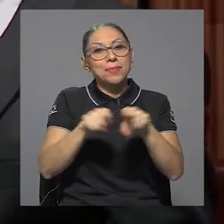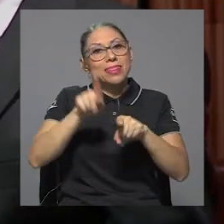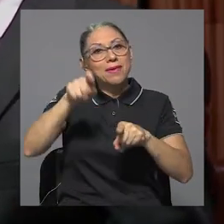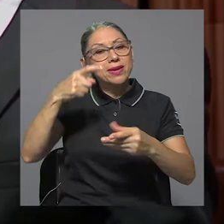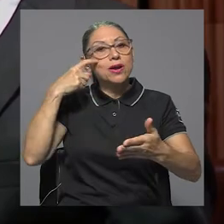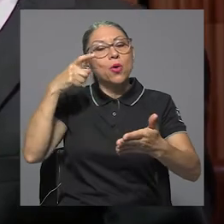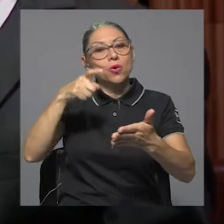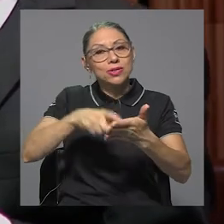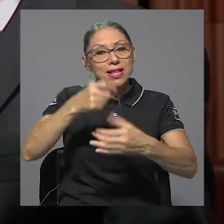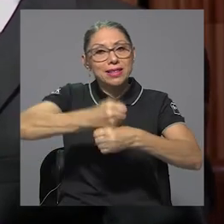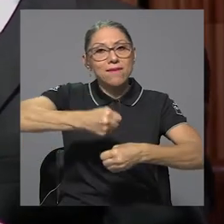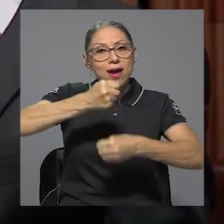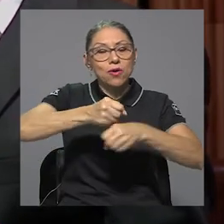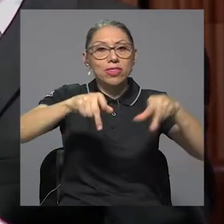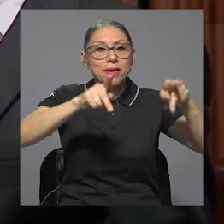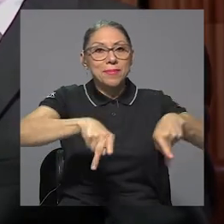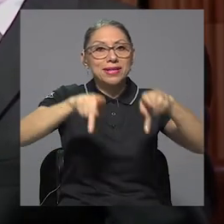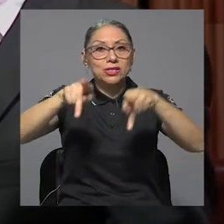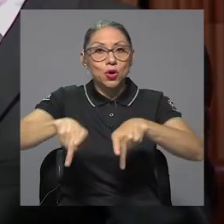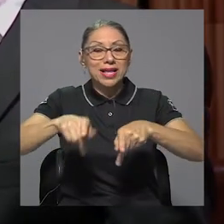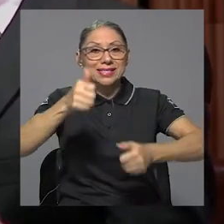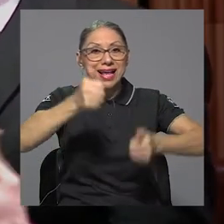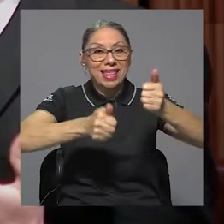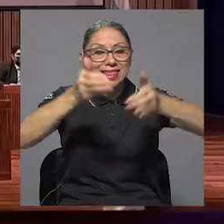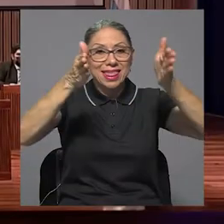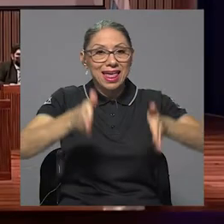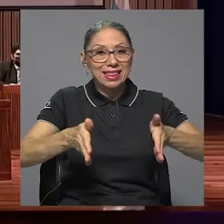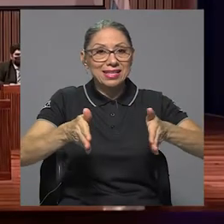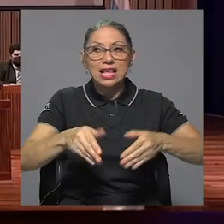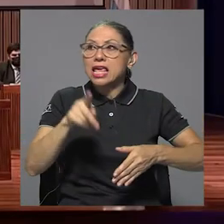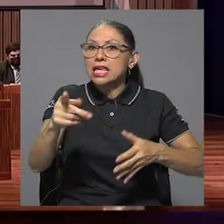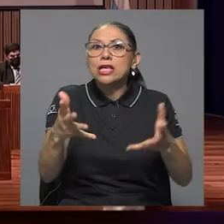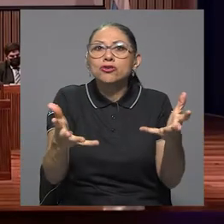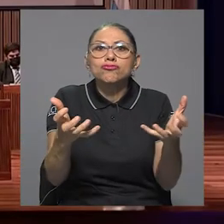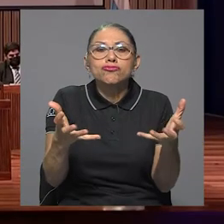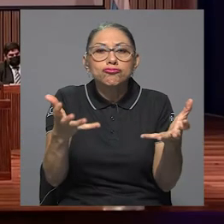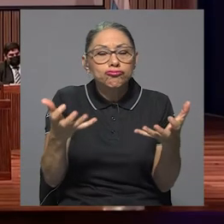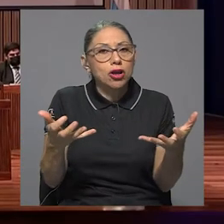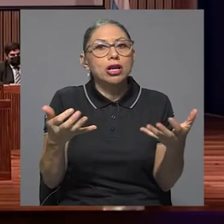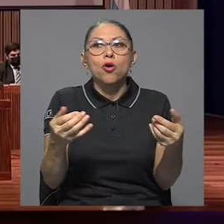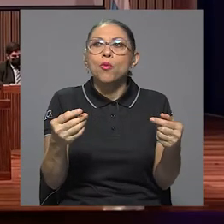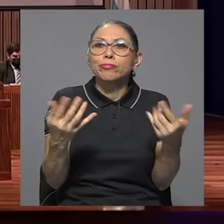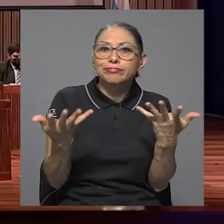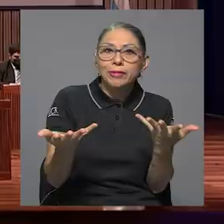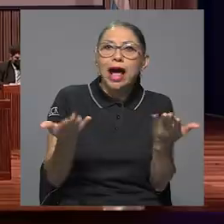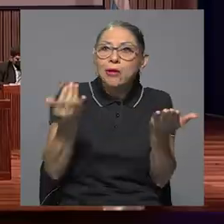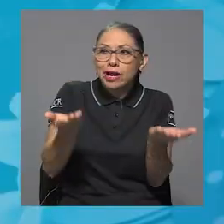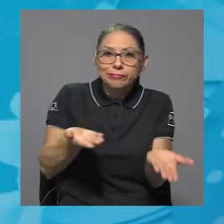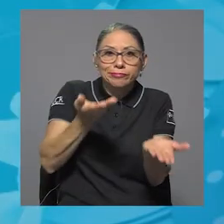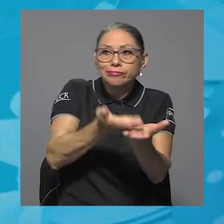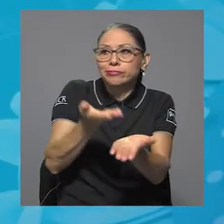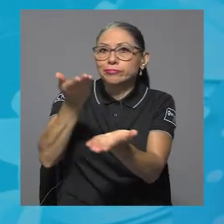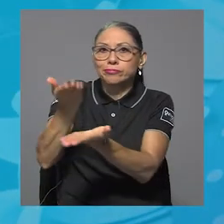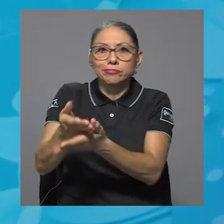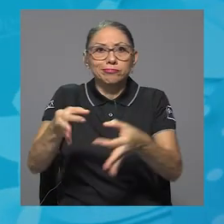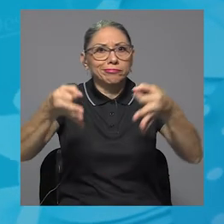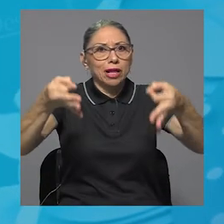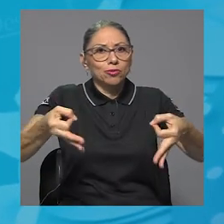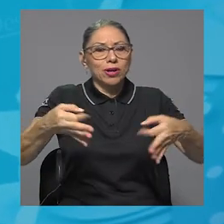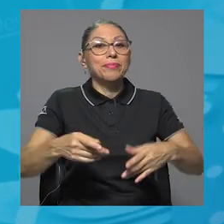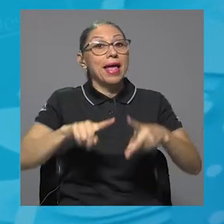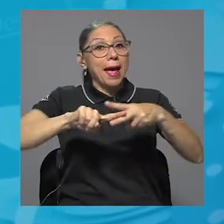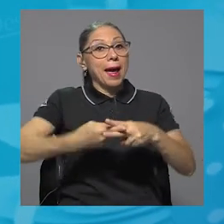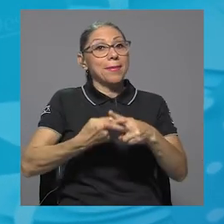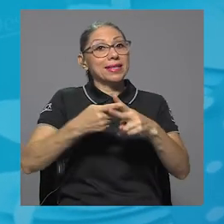también han realizado las personas candidatas y su ánimo por una contienda de altura. A partir del año